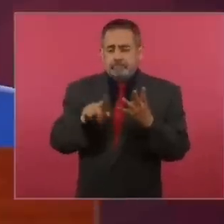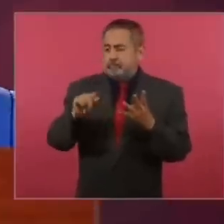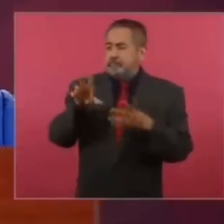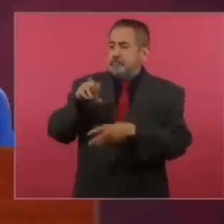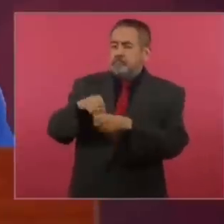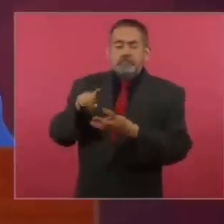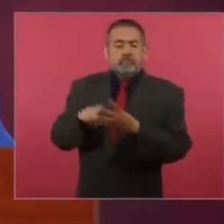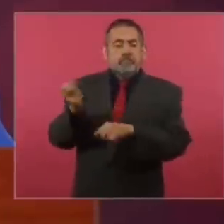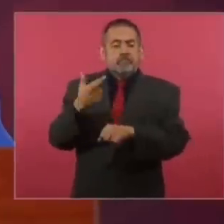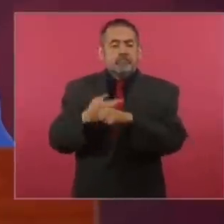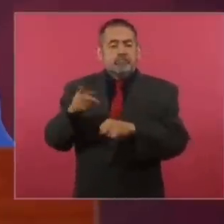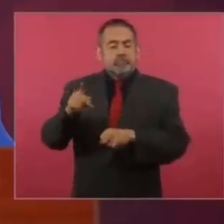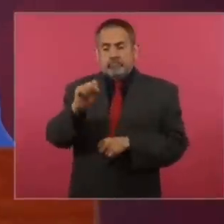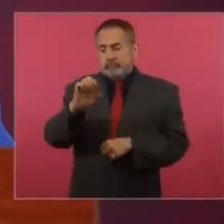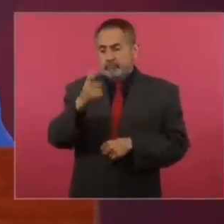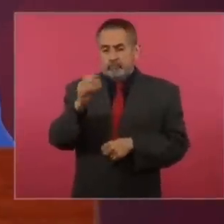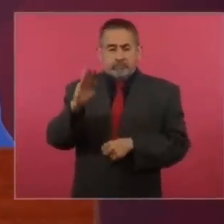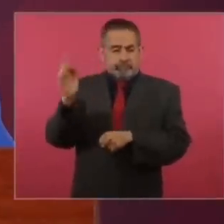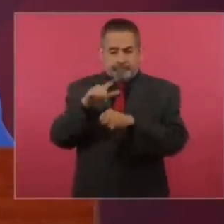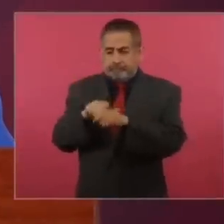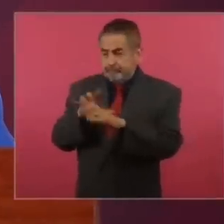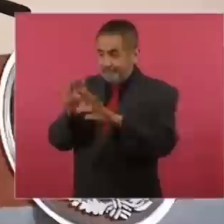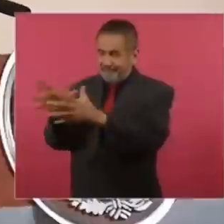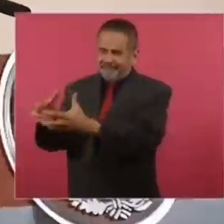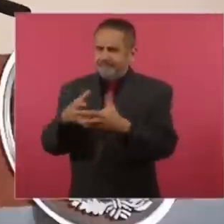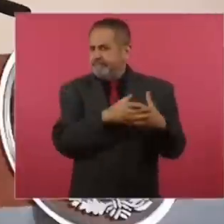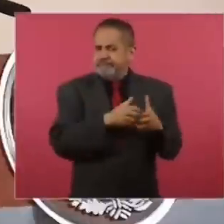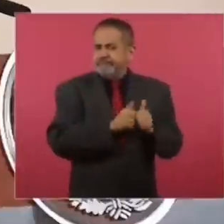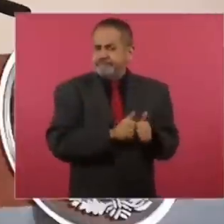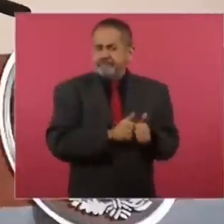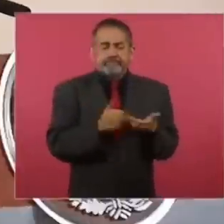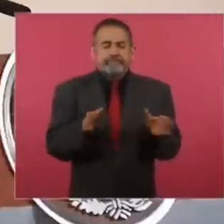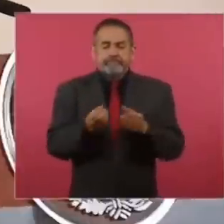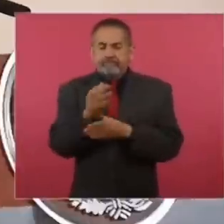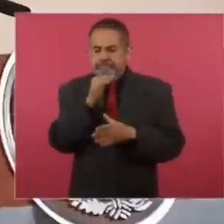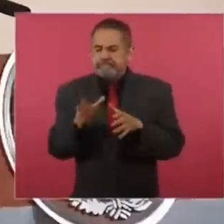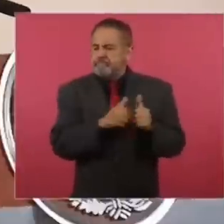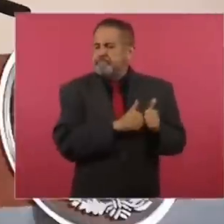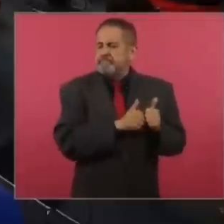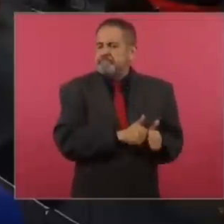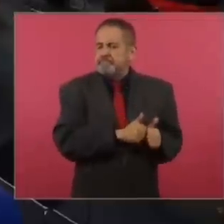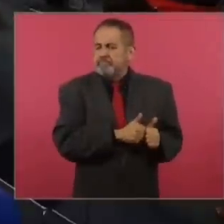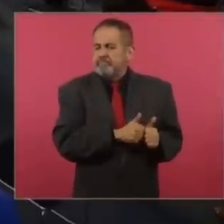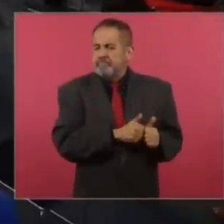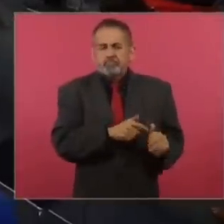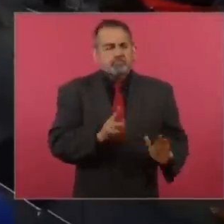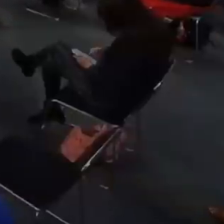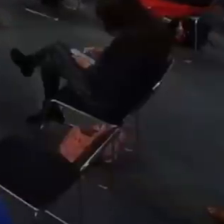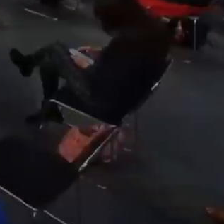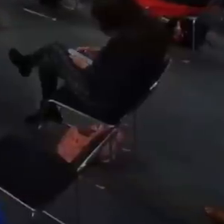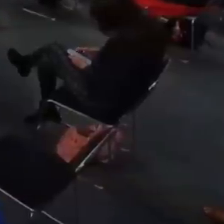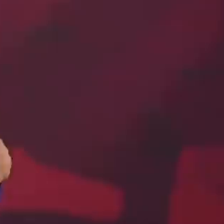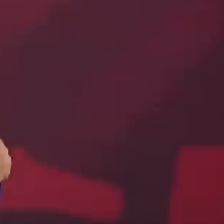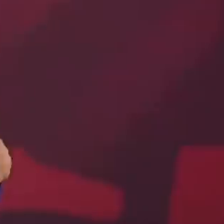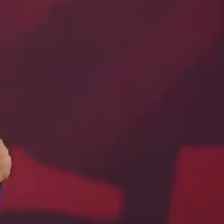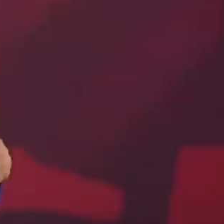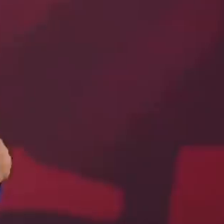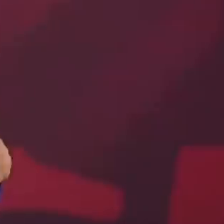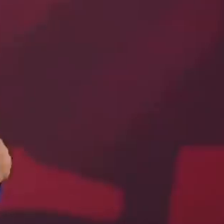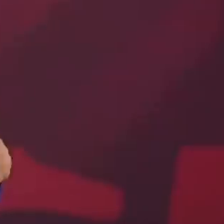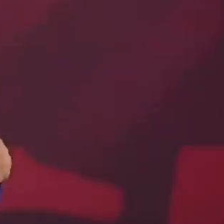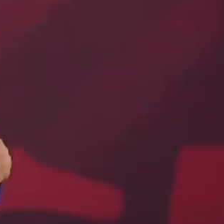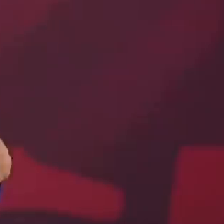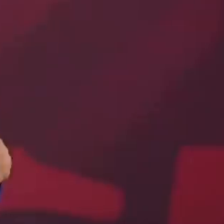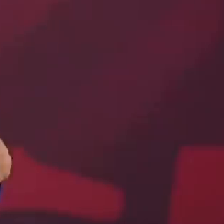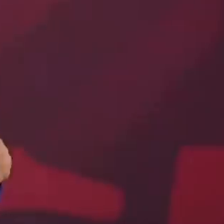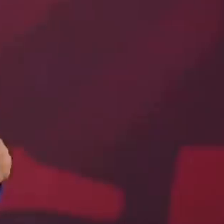la Secretaría de Gobernación Federal. Estamos, como lo dije anteriormente, por que se instale